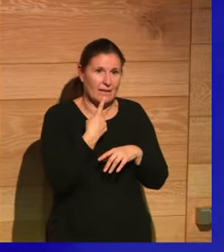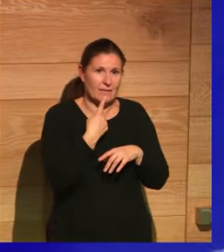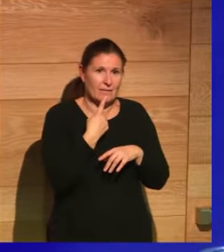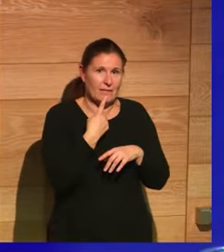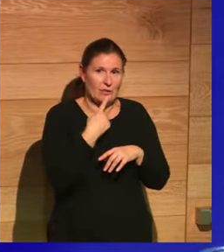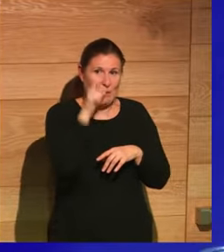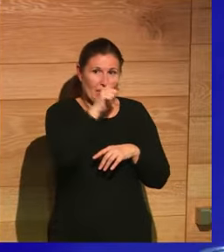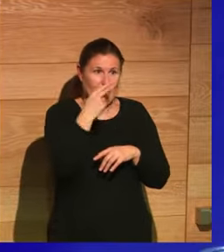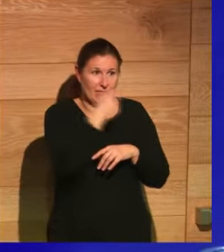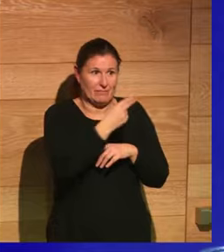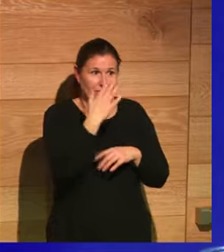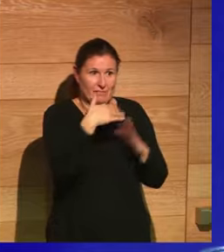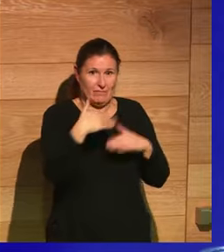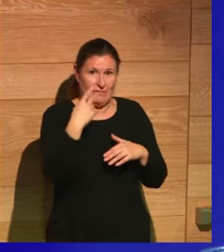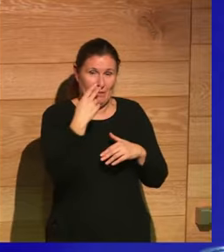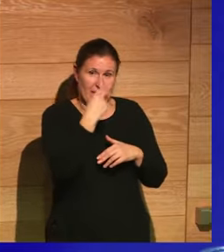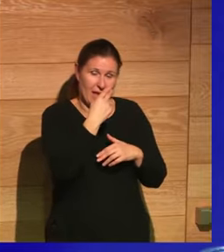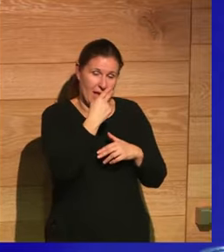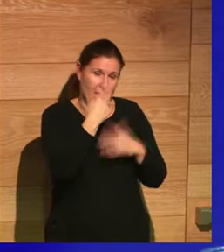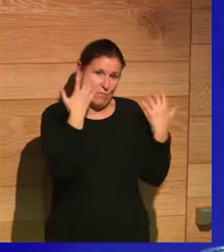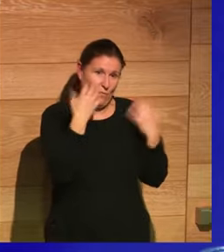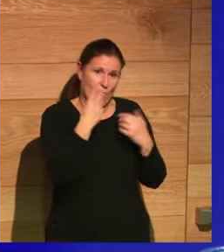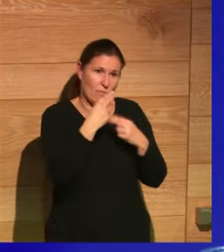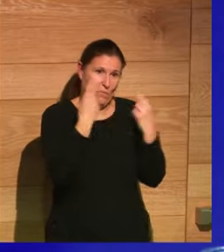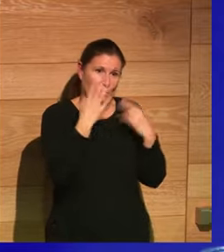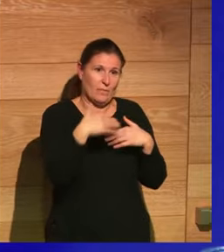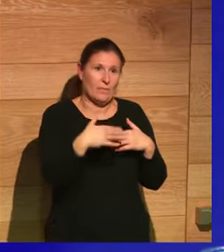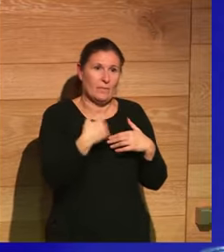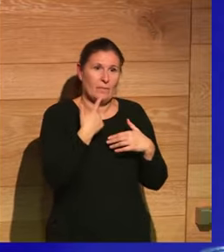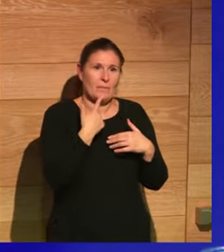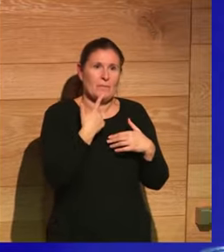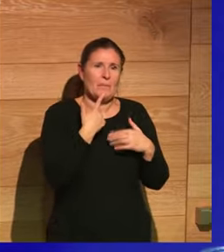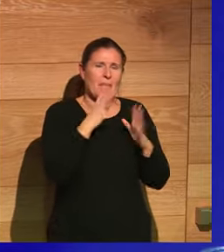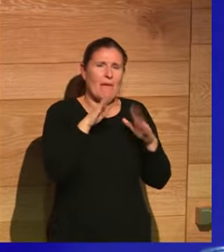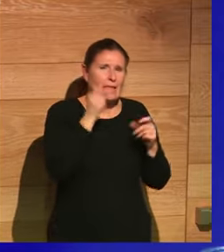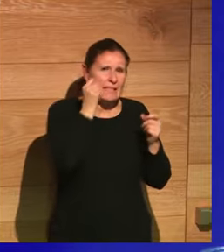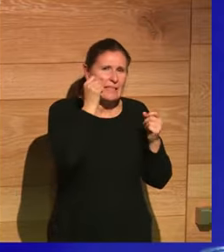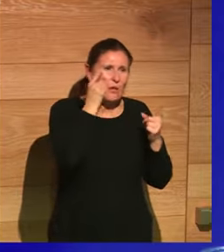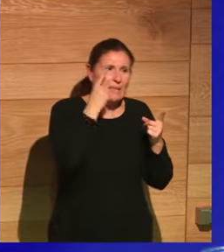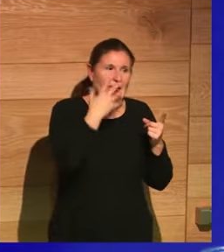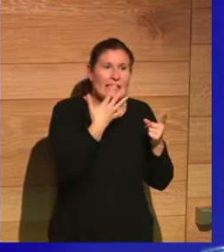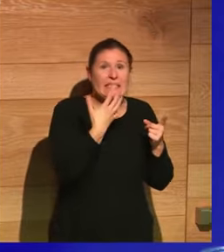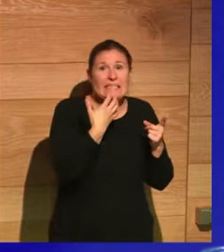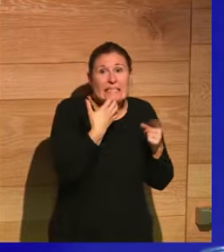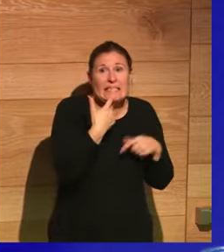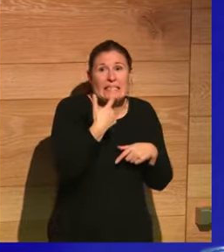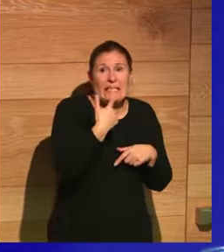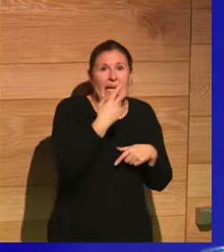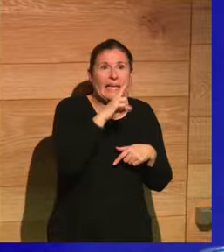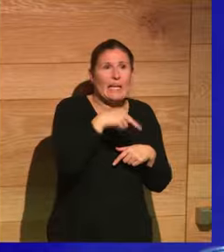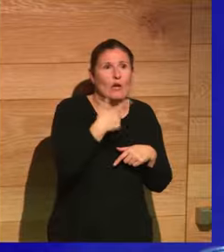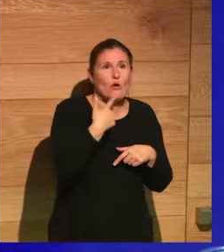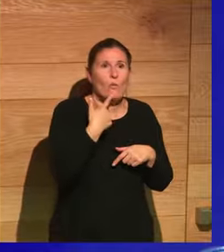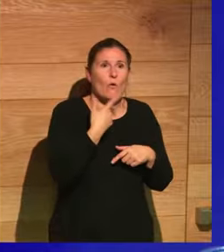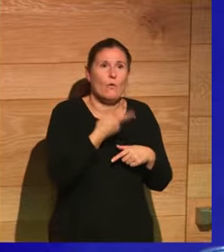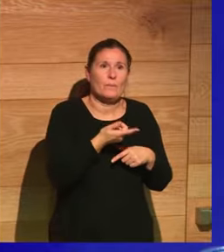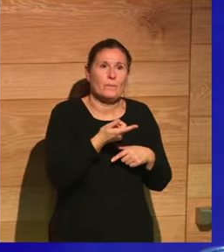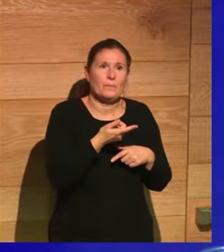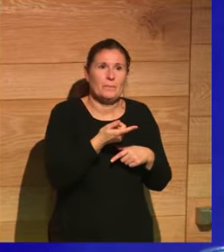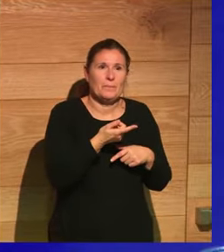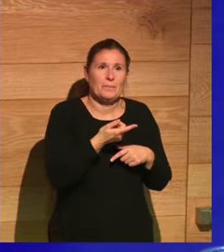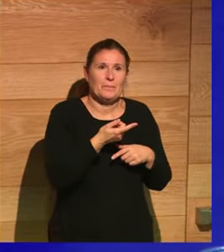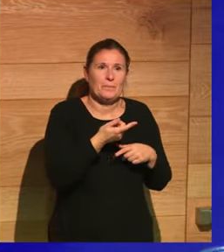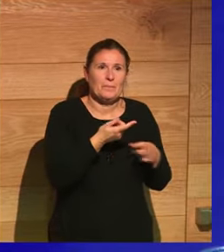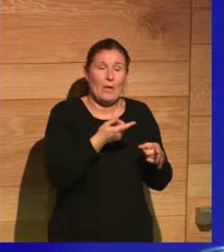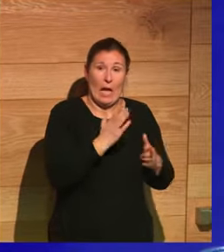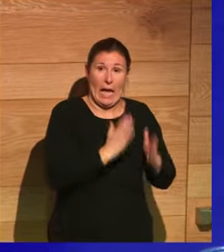público en Washington, se fue a Boston, empezó a hacer esta exhibición y se dio cuenta que si contaba que era una autómata, toda la gente que había ido a